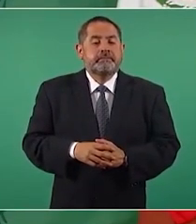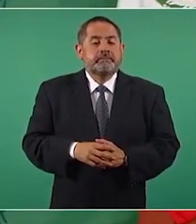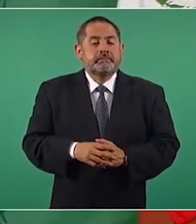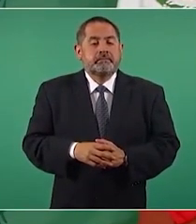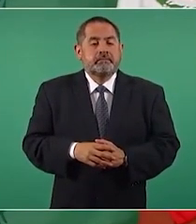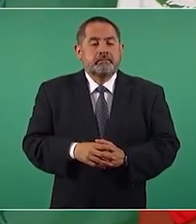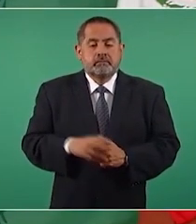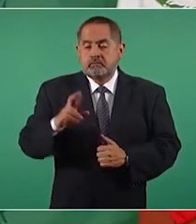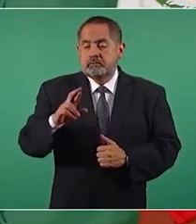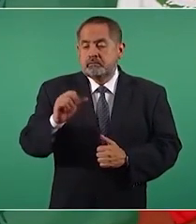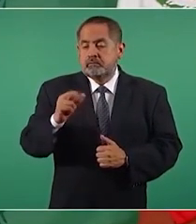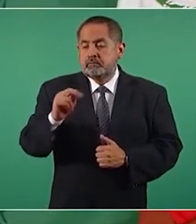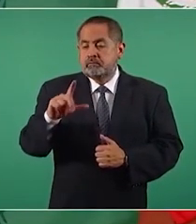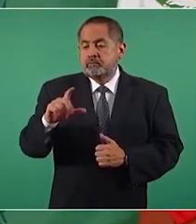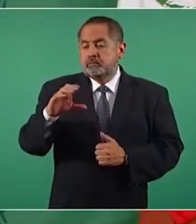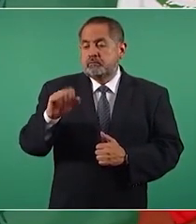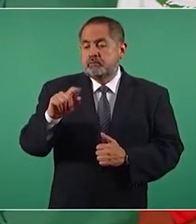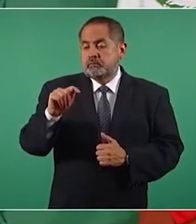Raúl Castro,